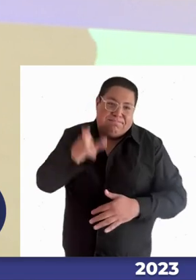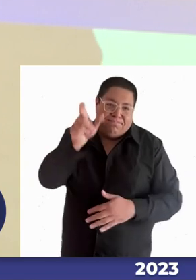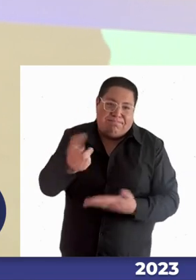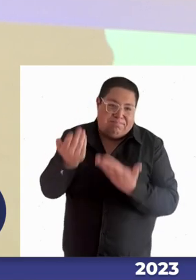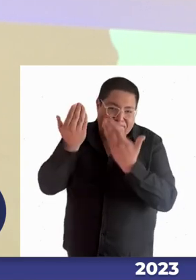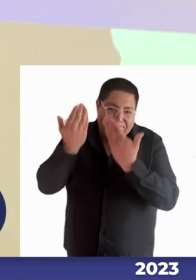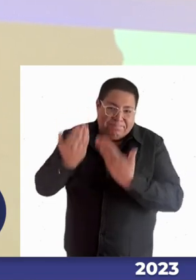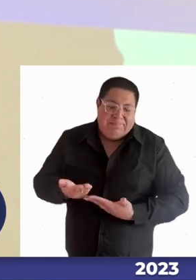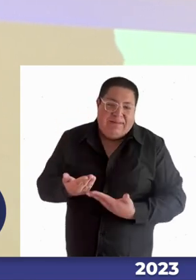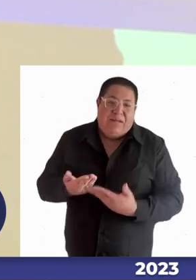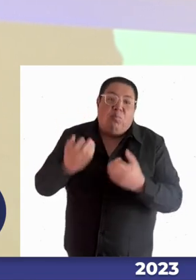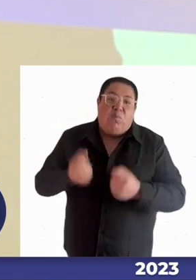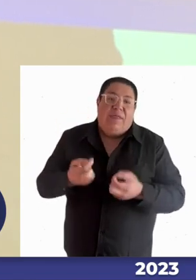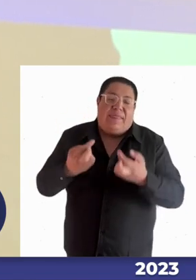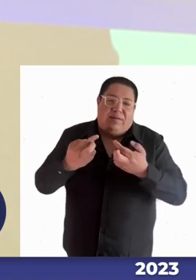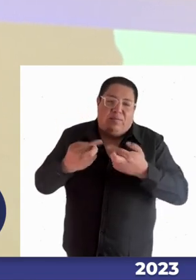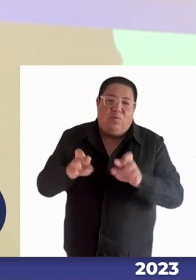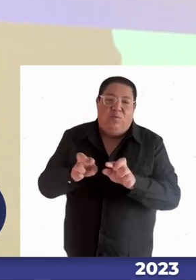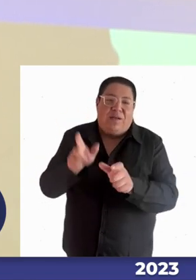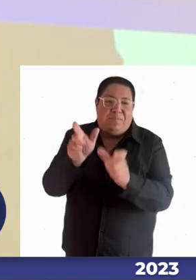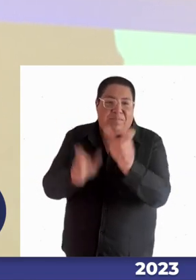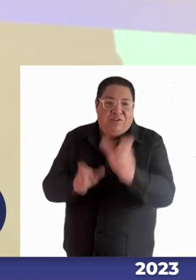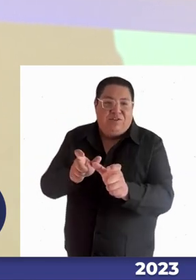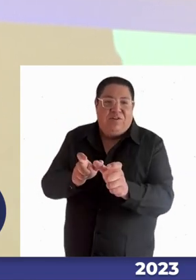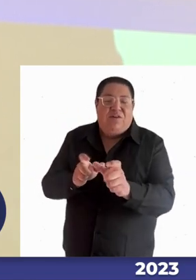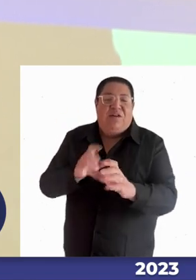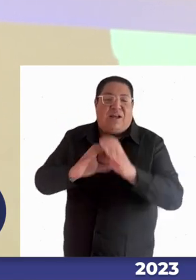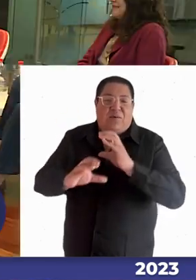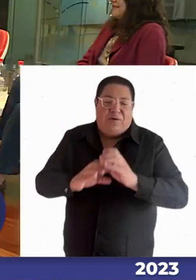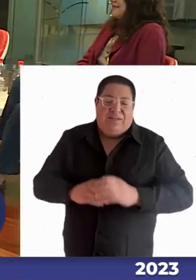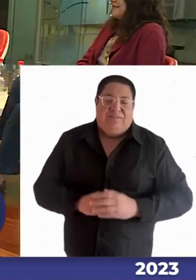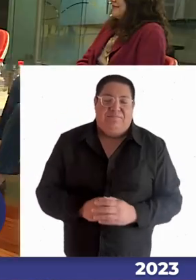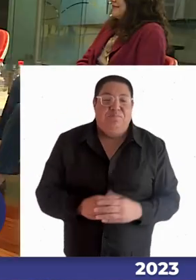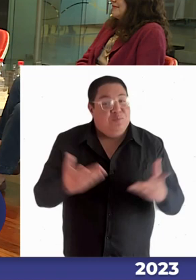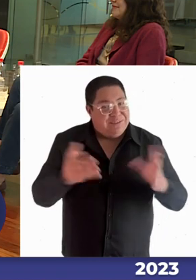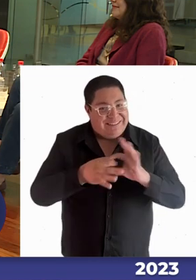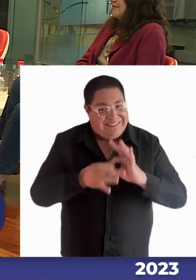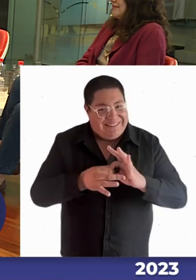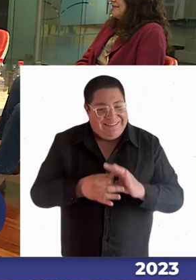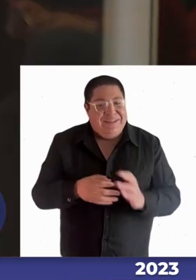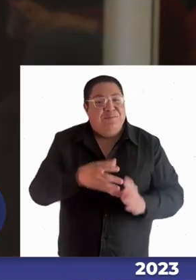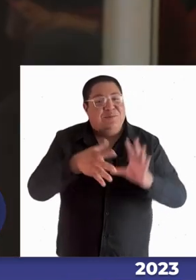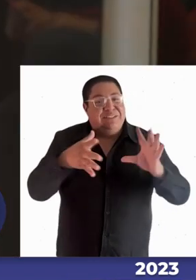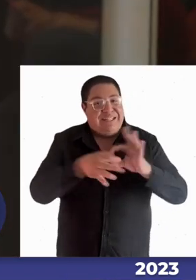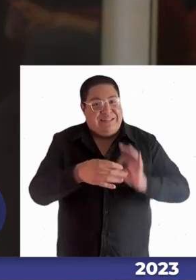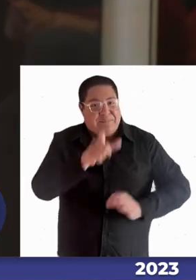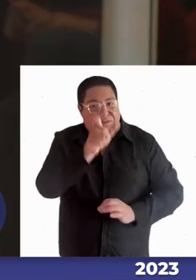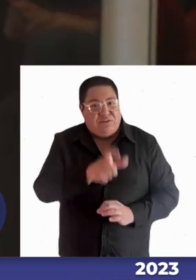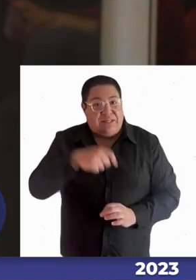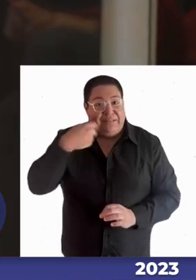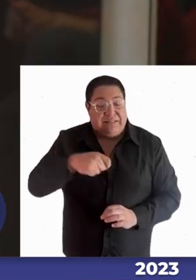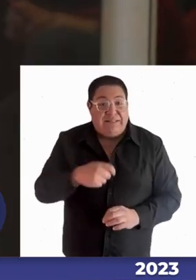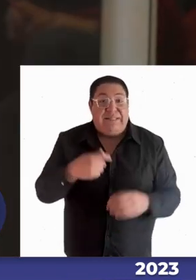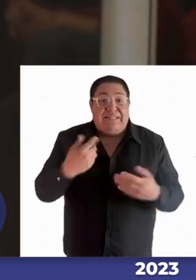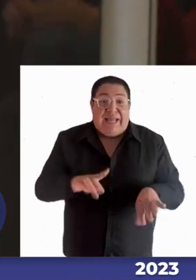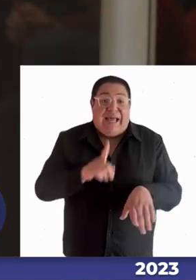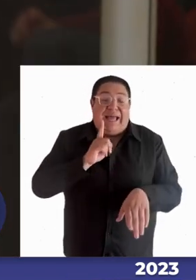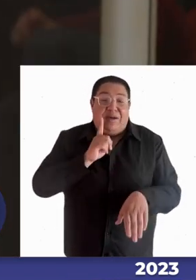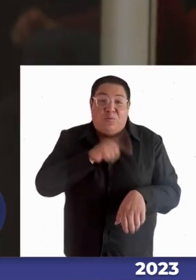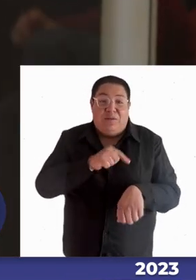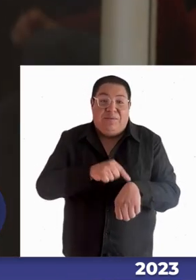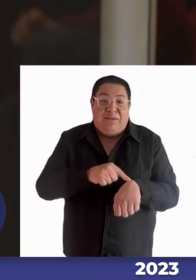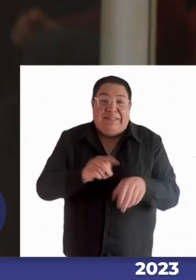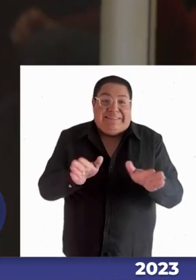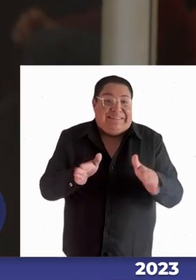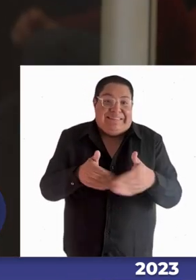posibilidad de comunicarnos con personas con discapacidad así que muchas gracias gracias senadora tenemos que ir cerrando estamos ya